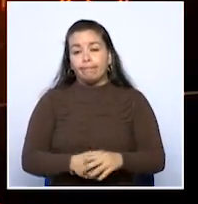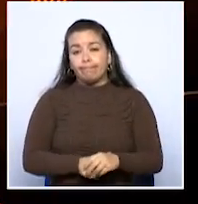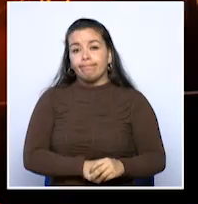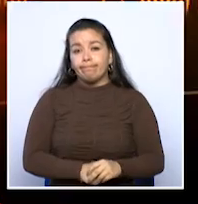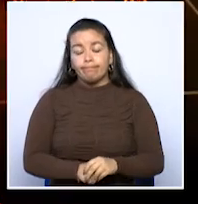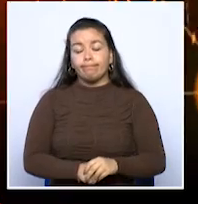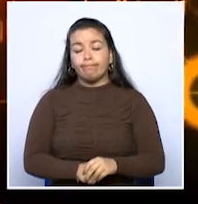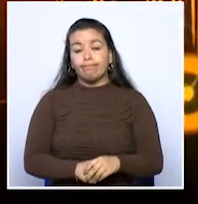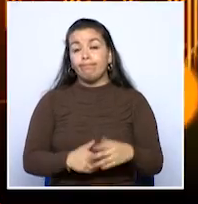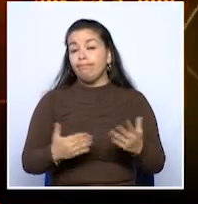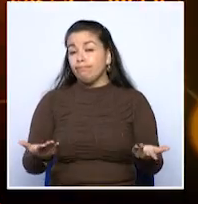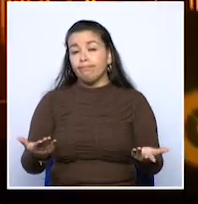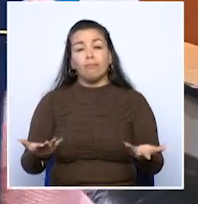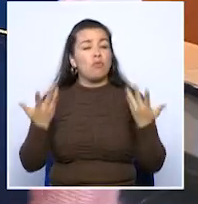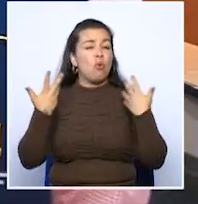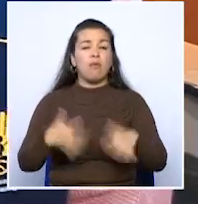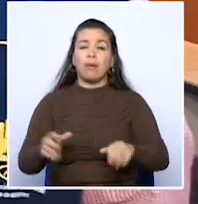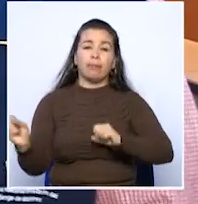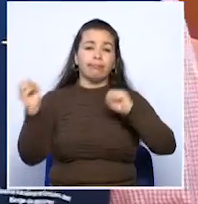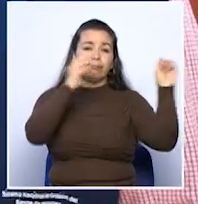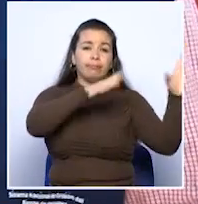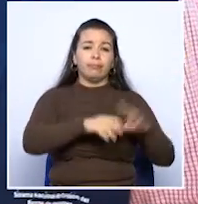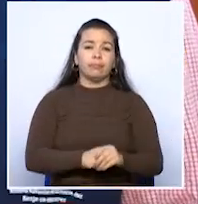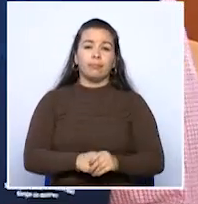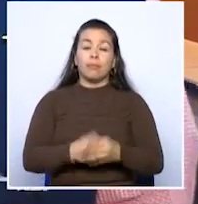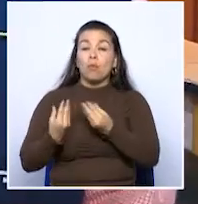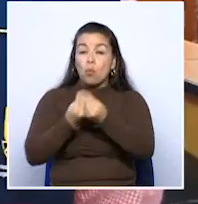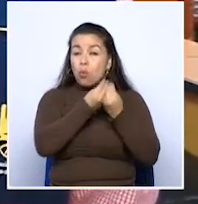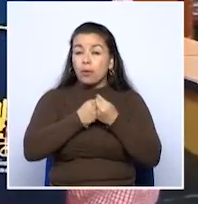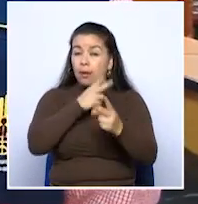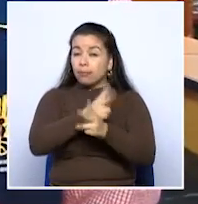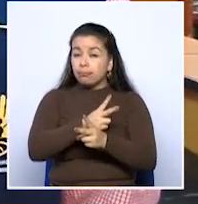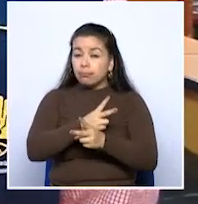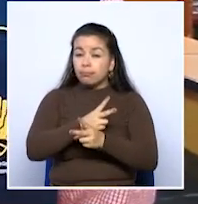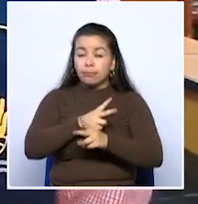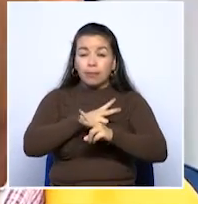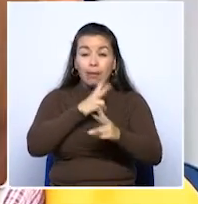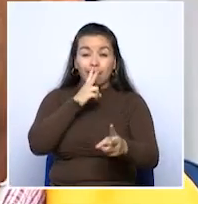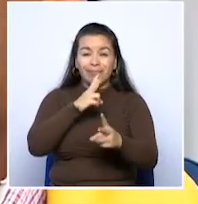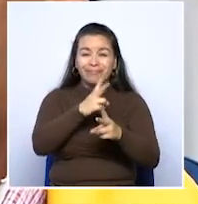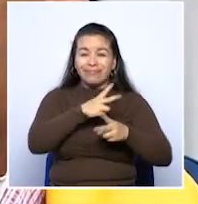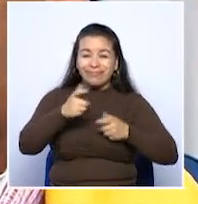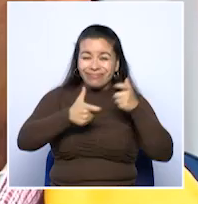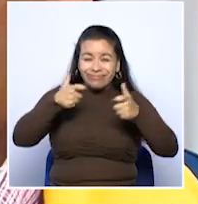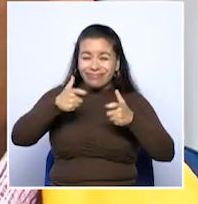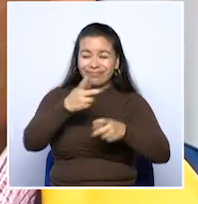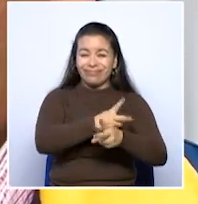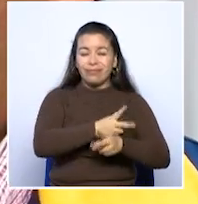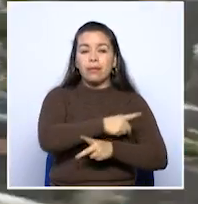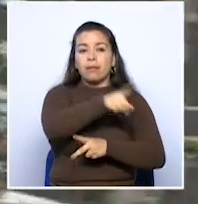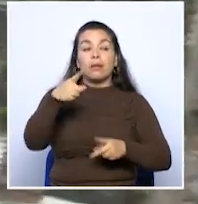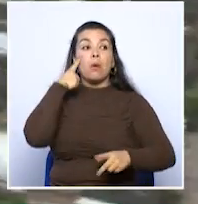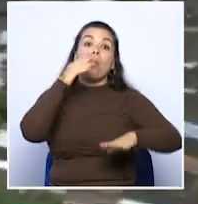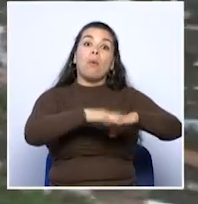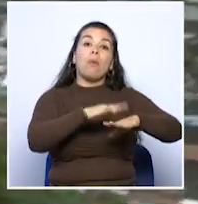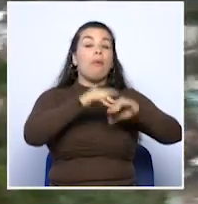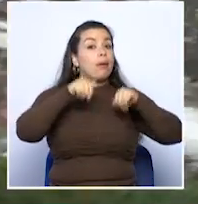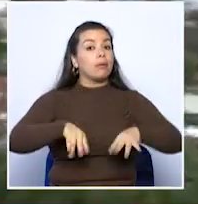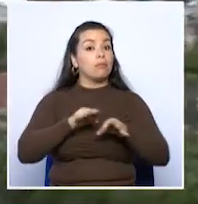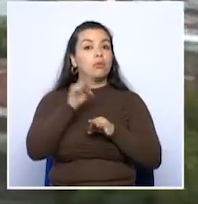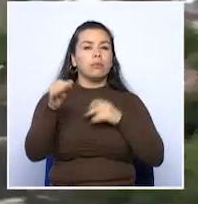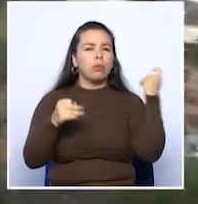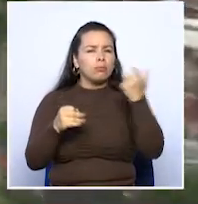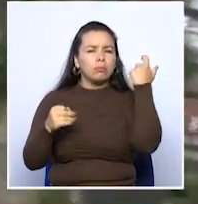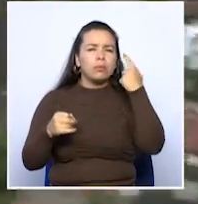casas porque nunca se quieren viajar. Desde la unidad de gestión de riesgo, Félix Ricardo Giraldo se refirió a la alerta roja que se presenta en el municipio. Se